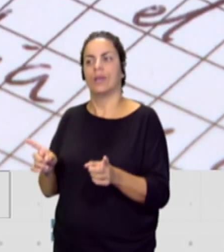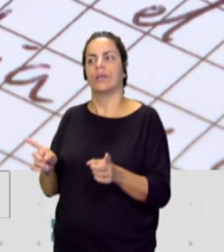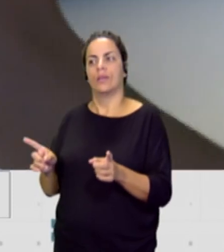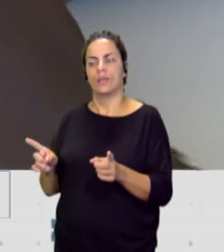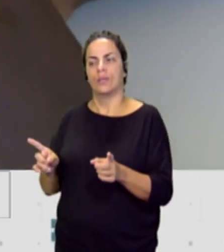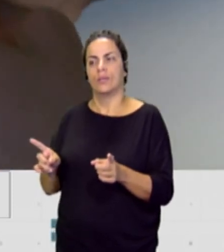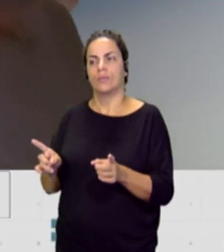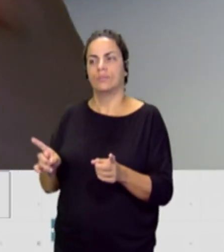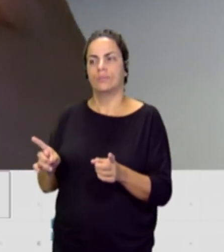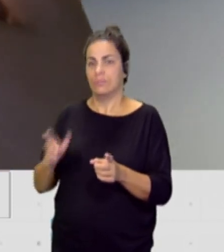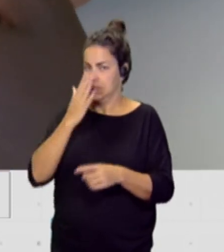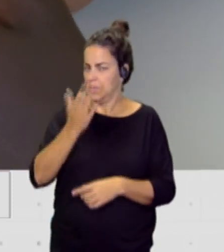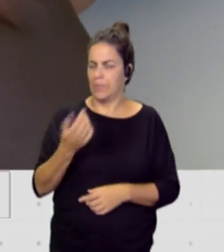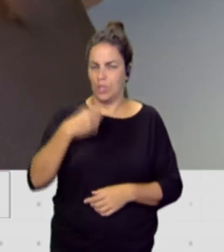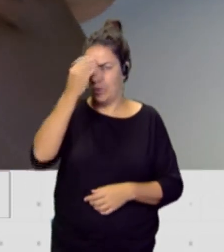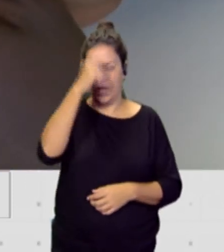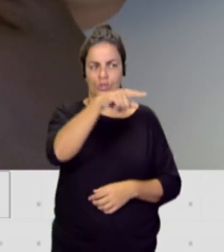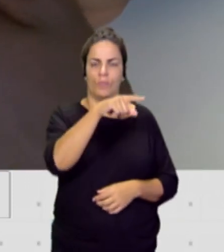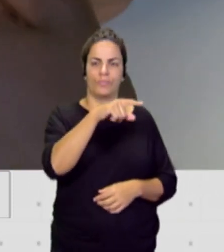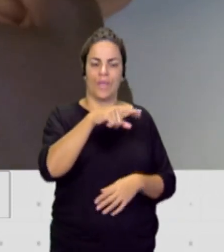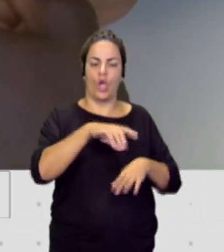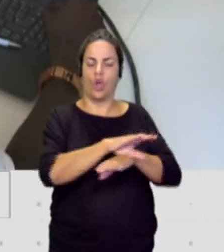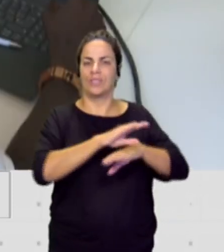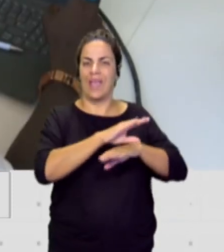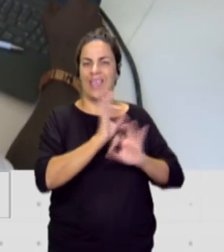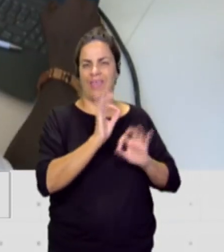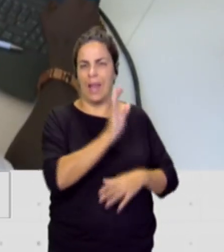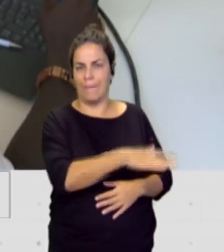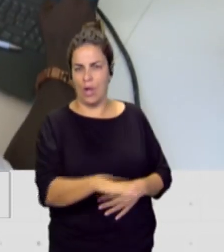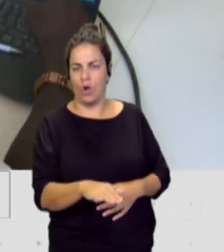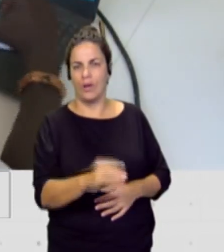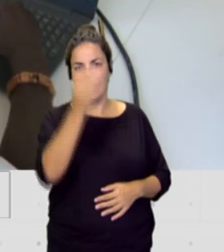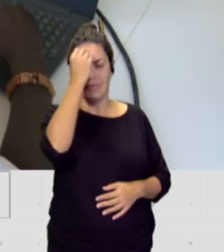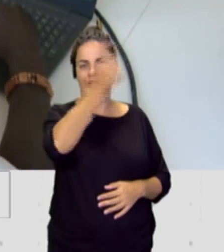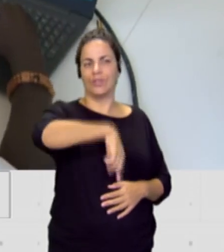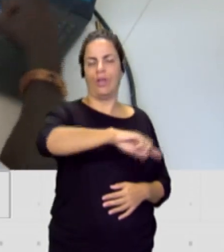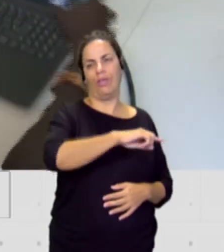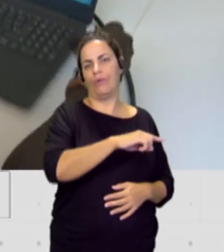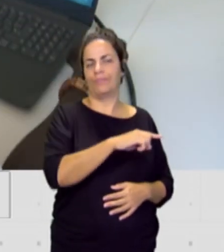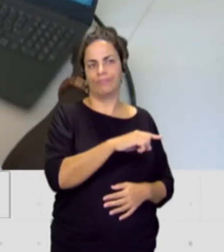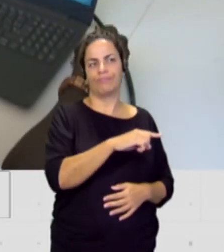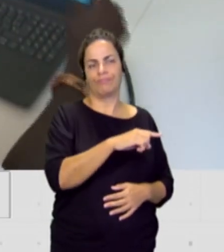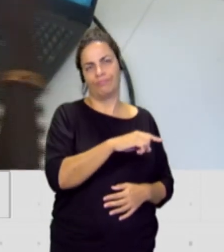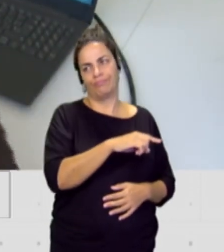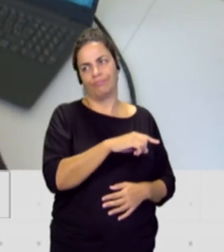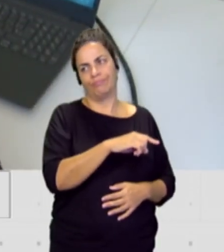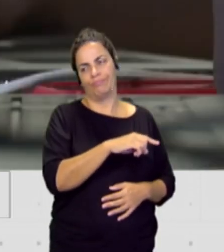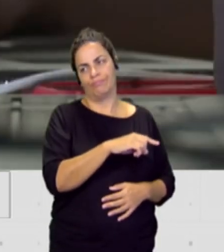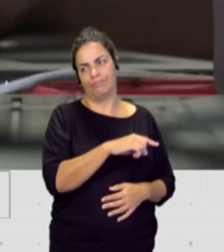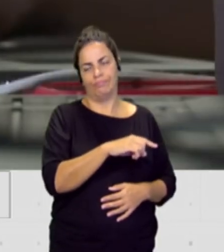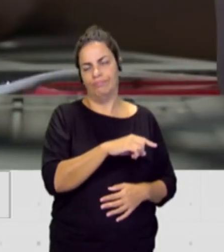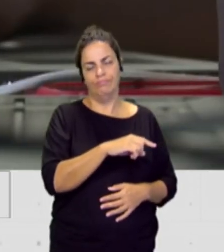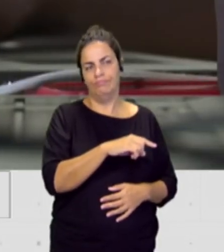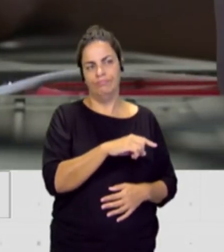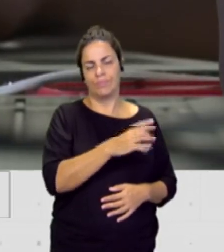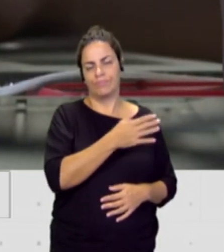nadie en la Consejería del Menor esté celebrando que dos alumnos o que cuatro alumnos o que veinte alumnos o que